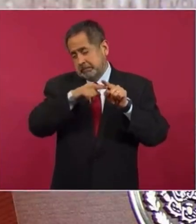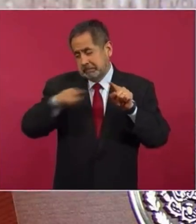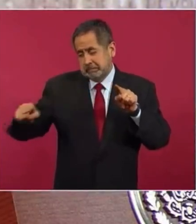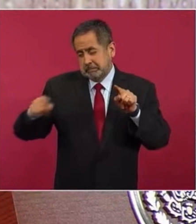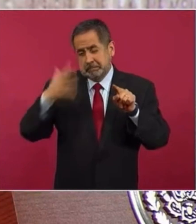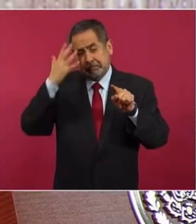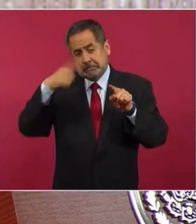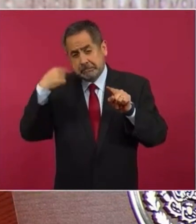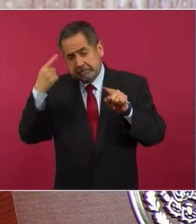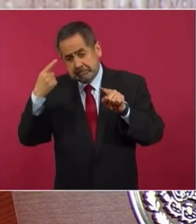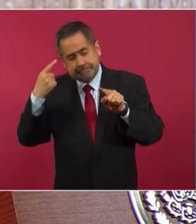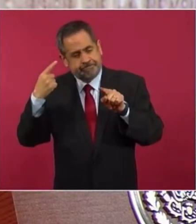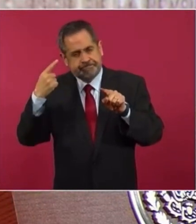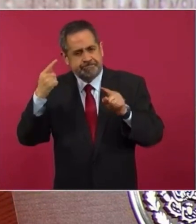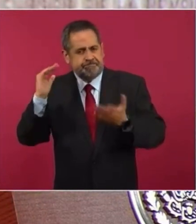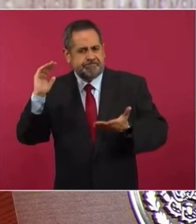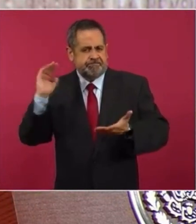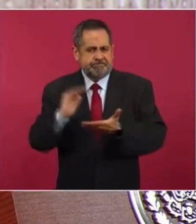a hacer dos horas,